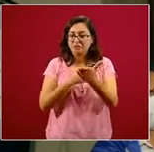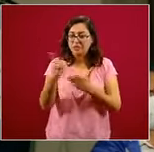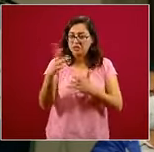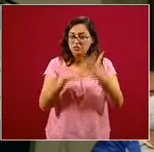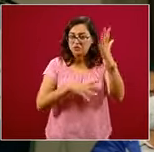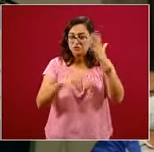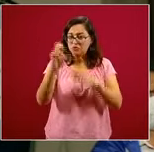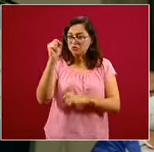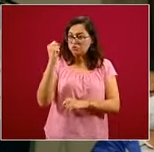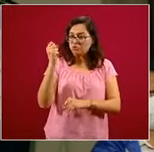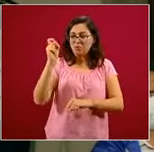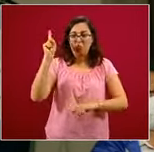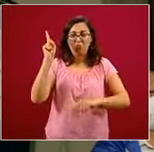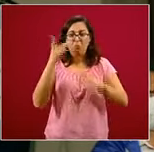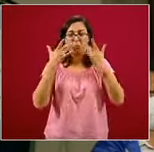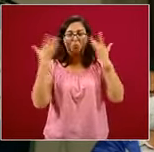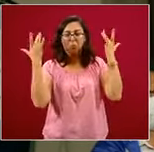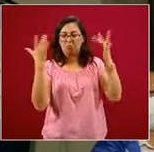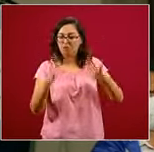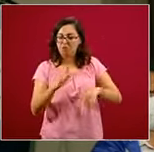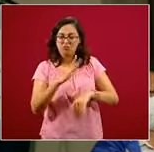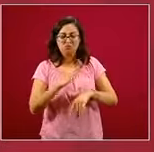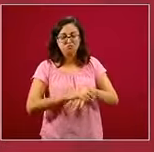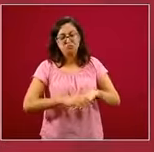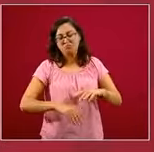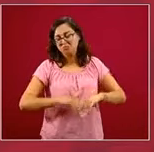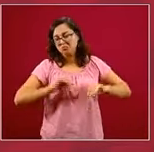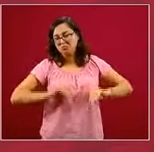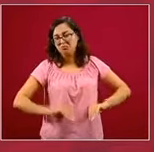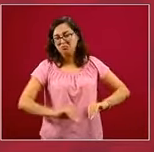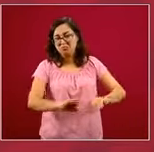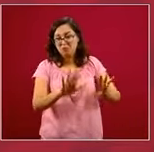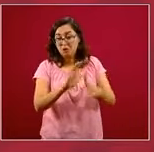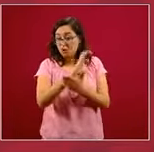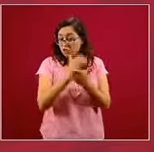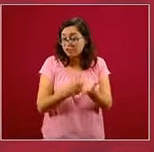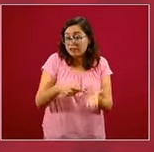constitucionales, así decía los contratos.